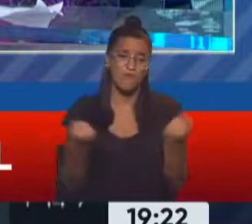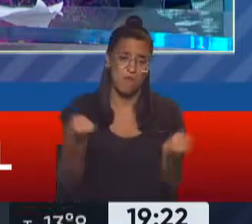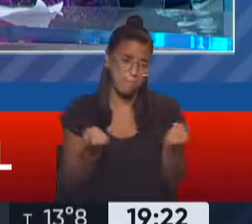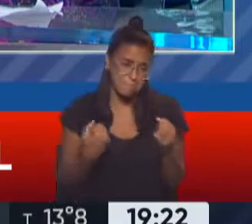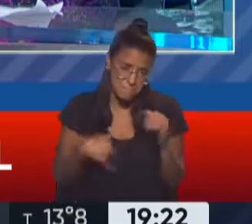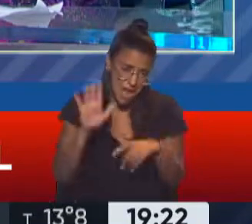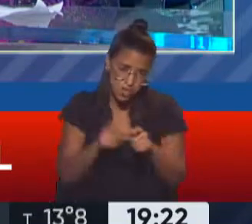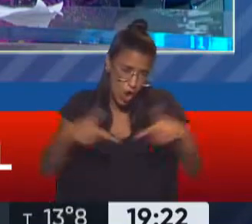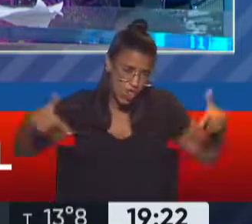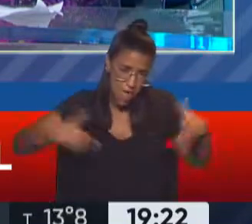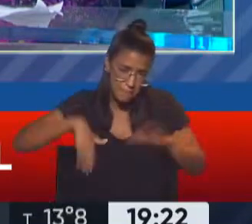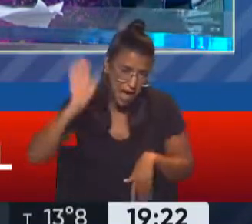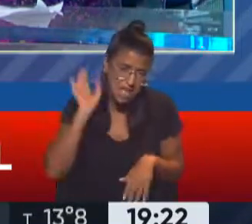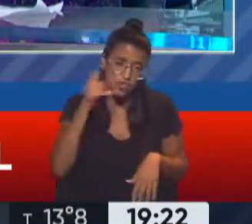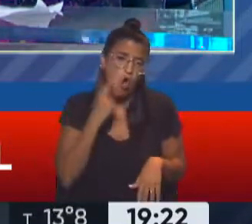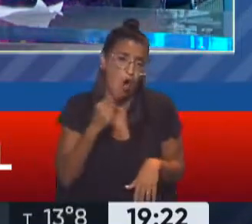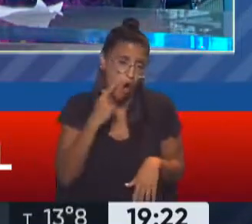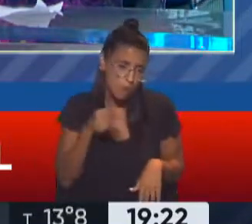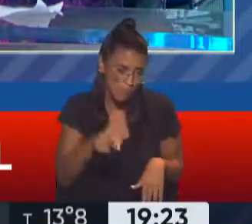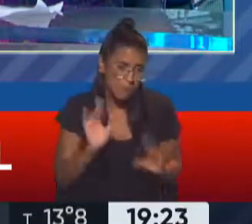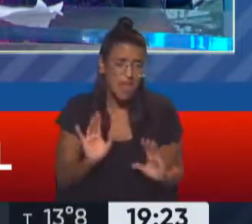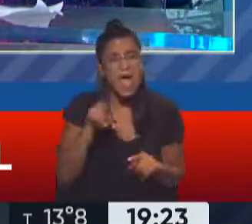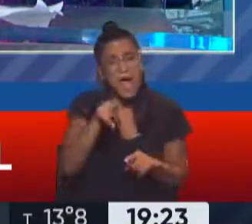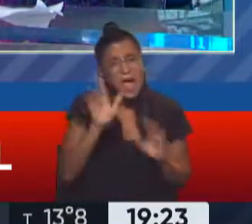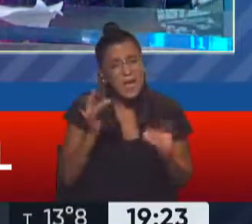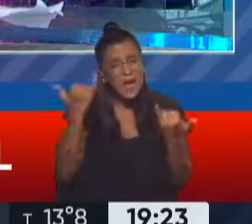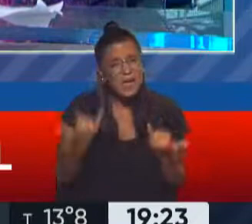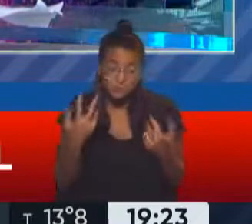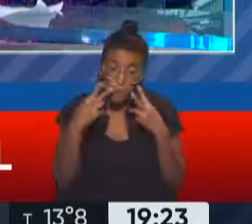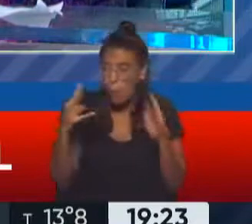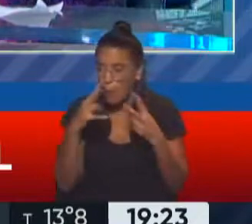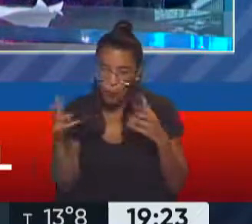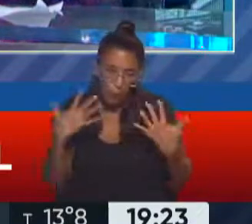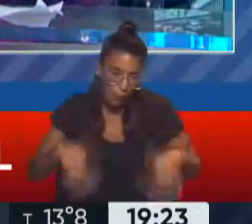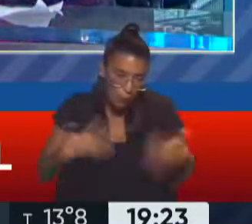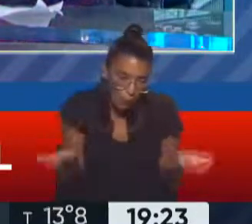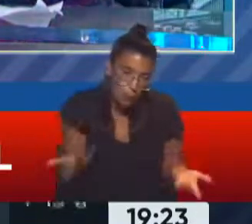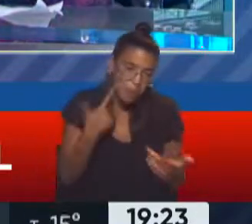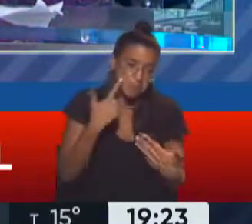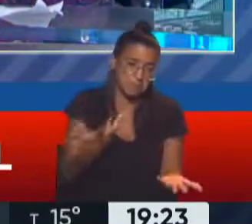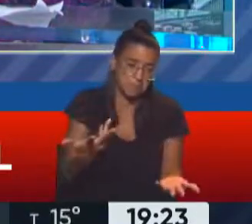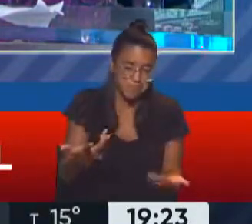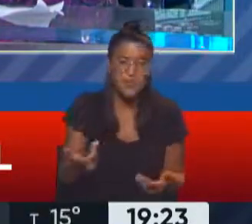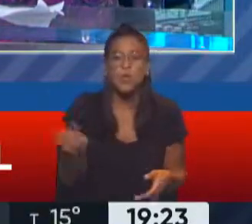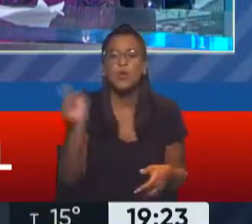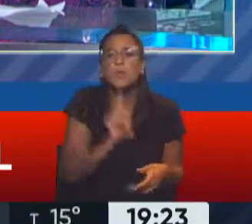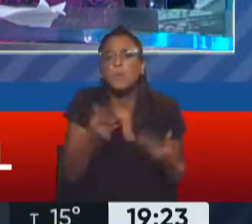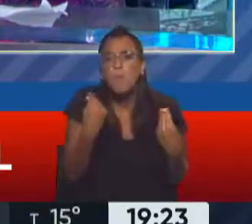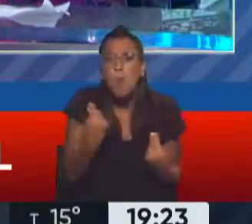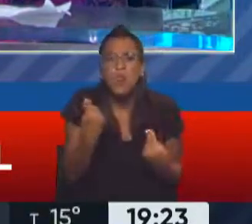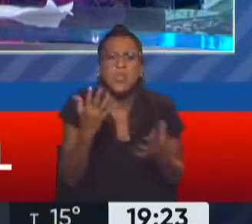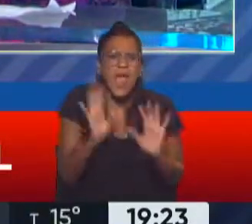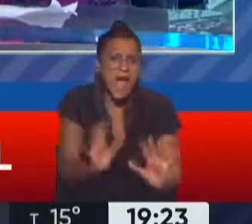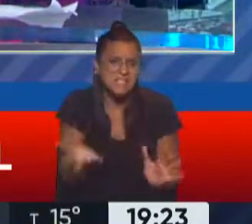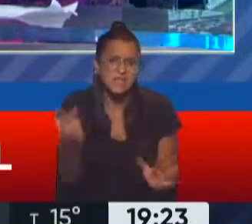mayoritariamente varones. De manera que ahí hay una... Eso se puede ver, evidentemente. Y no hay ninguna razón por la